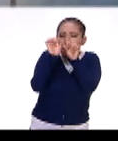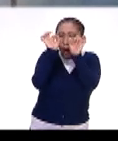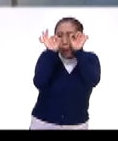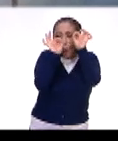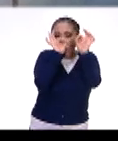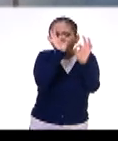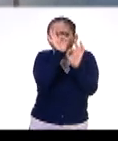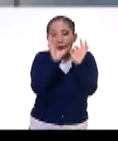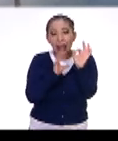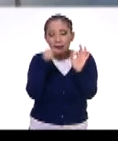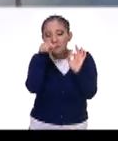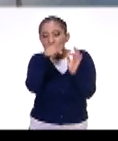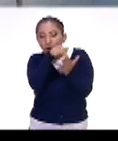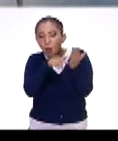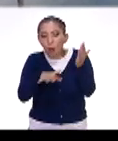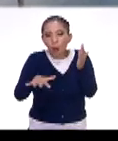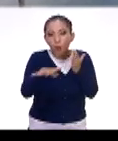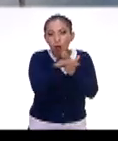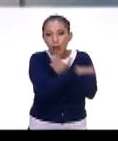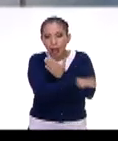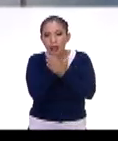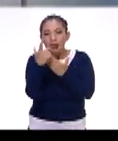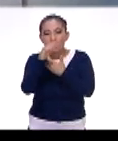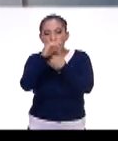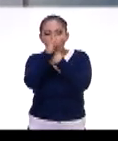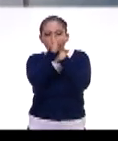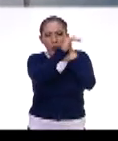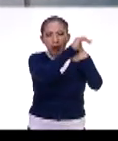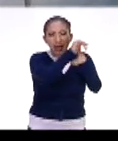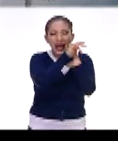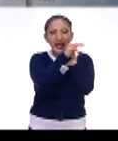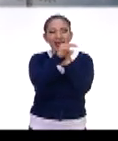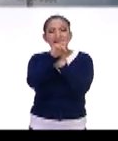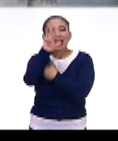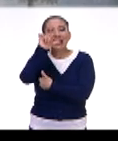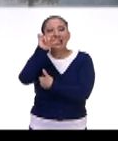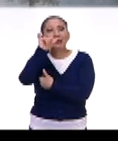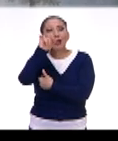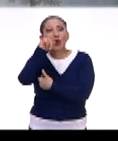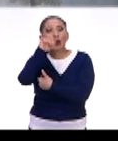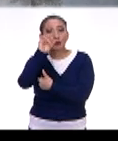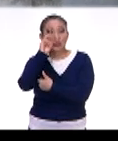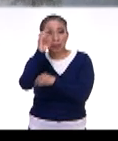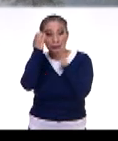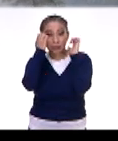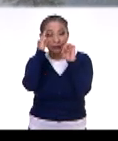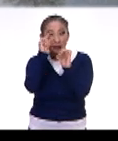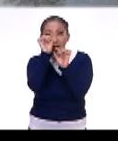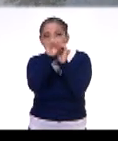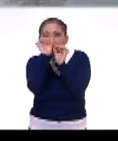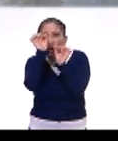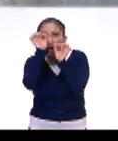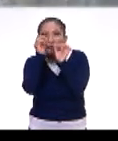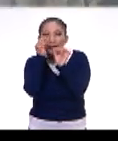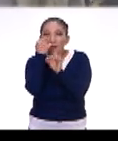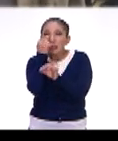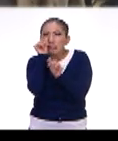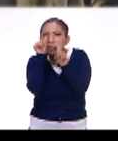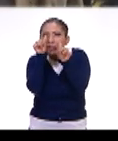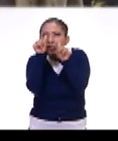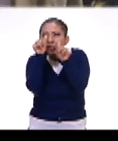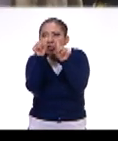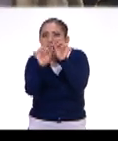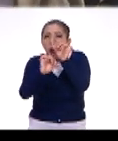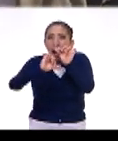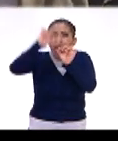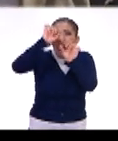surgen en esa etapa, que son unas libélulas, que de hecho es un detalle, cuando vengan a ver la exposición, un detalle que tienen que observar hasta